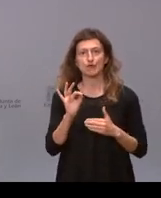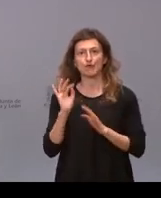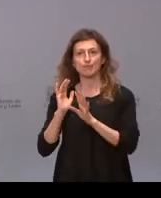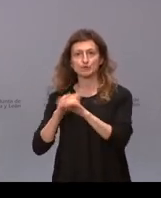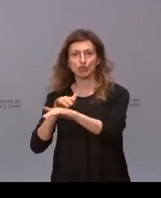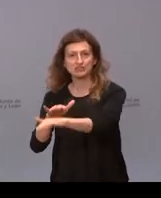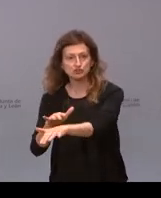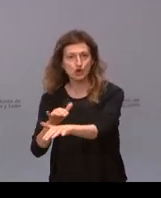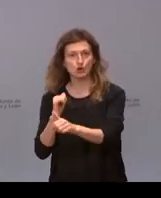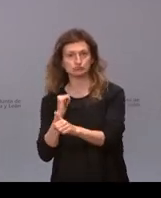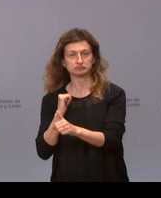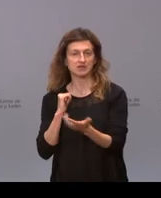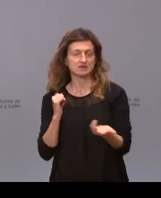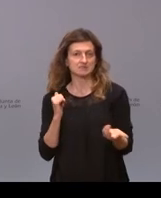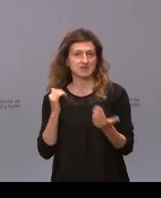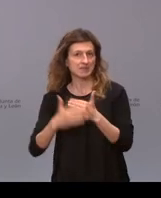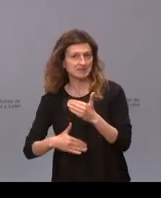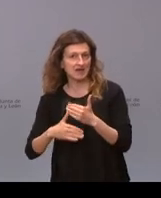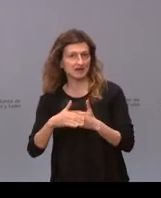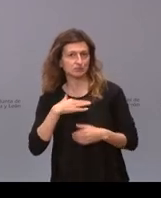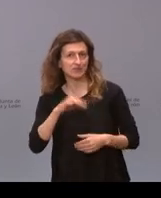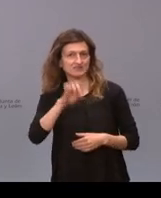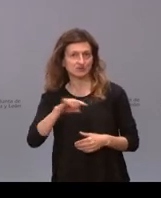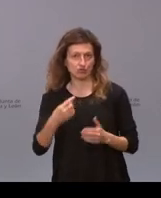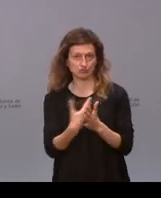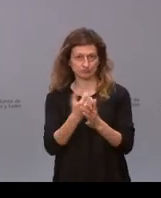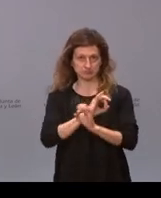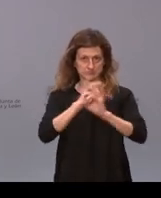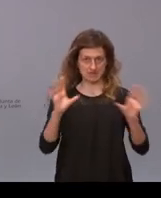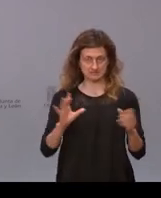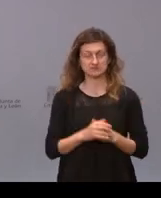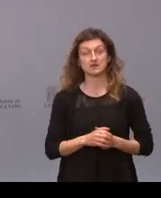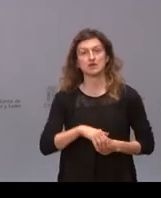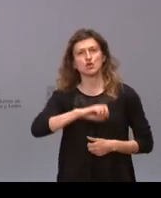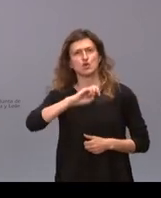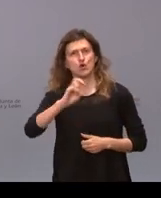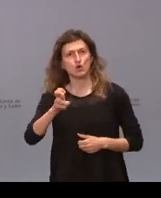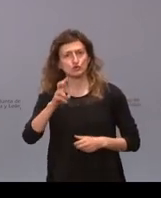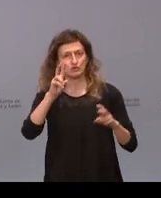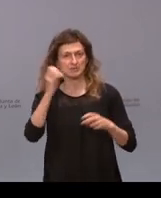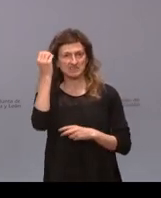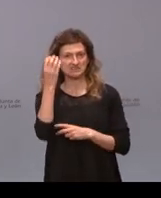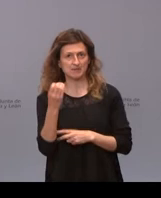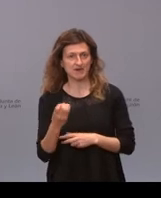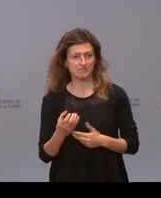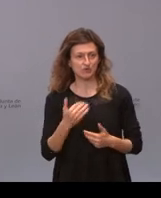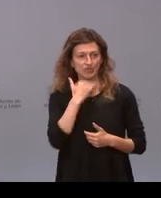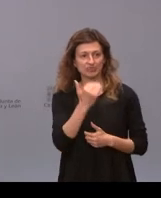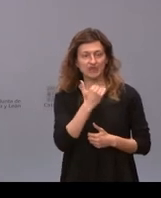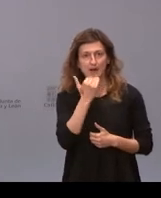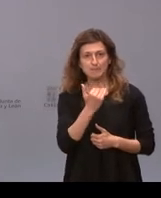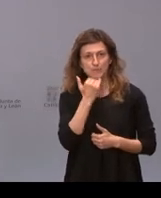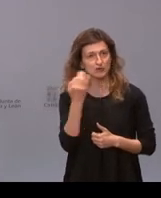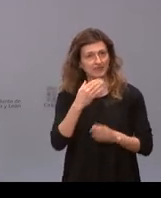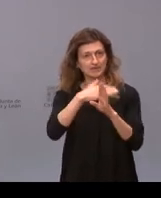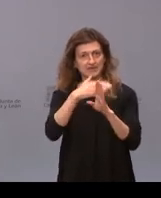procesión no sé si me lo puede aclarar un poco luego yo estoy bien a leer lo del semáforo y Zamora debería estar en